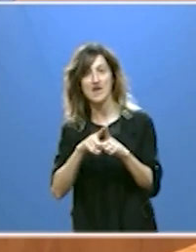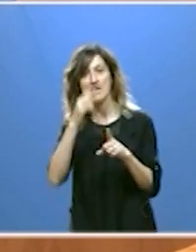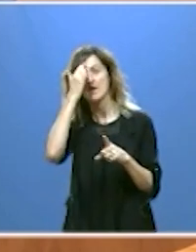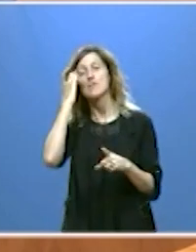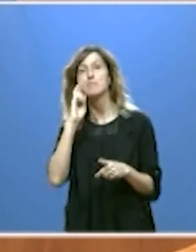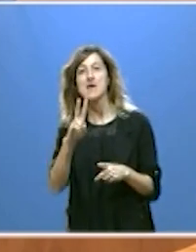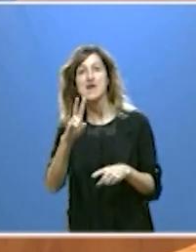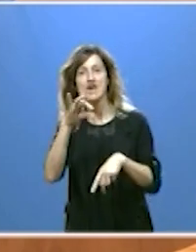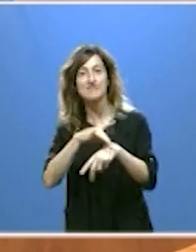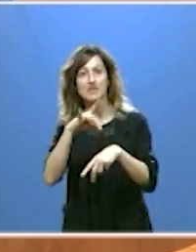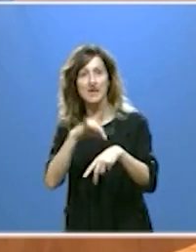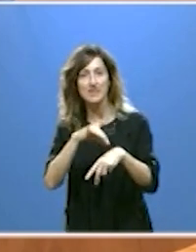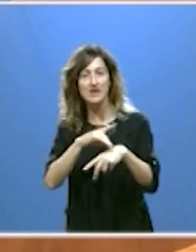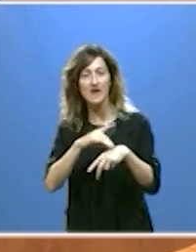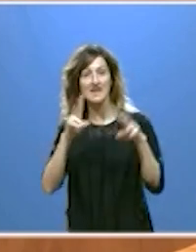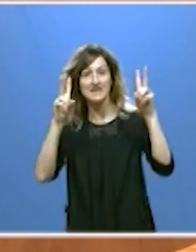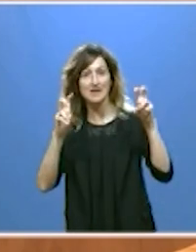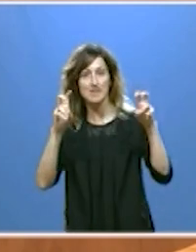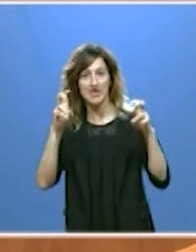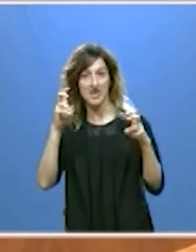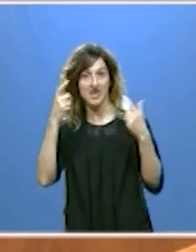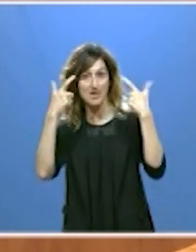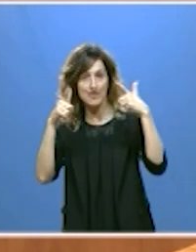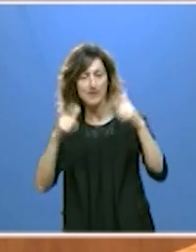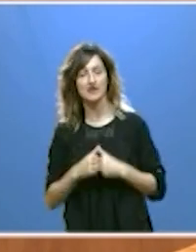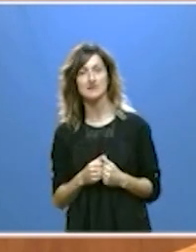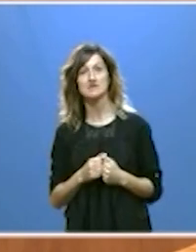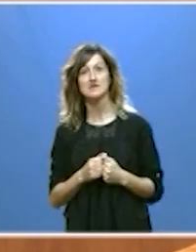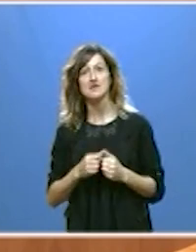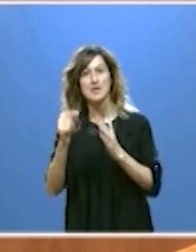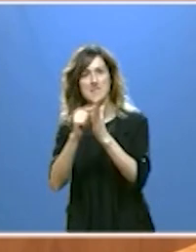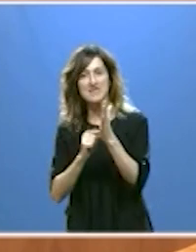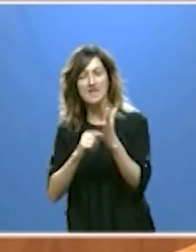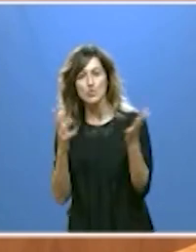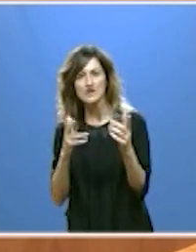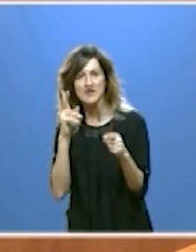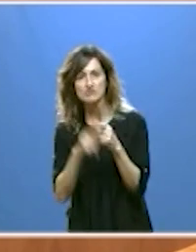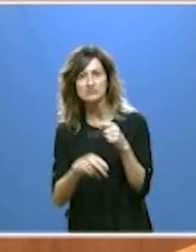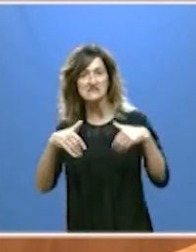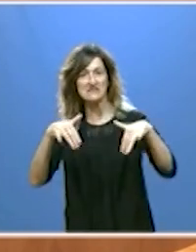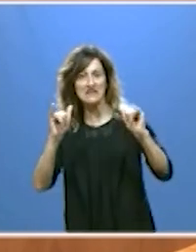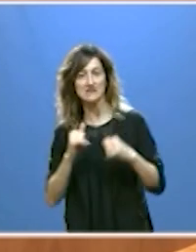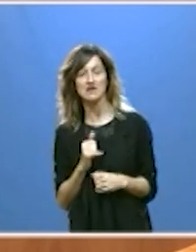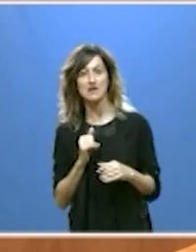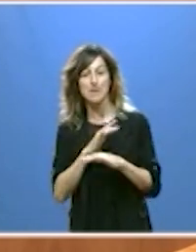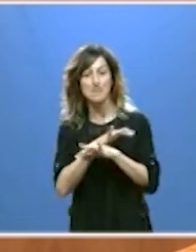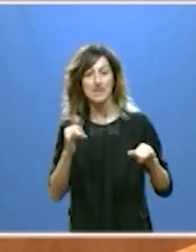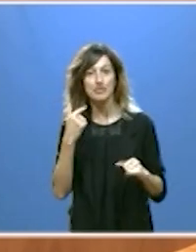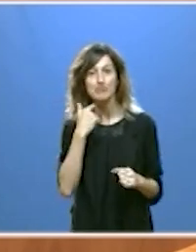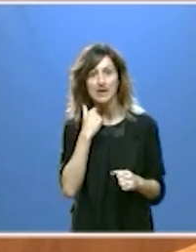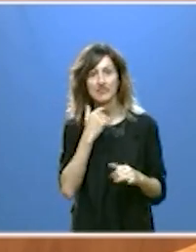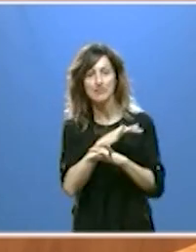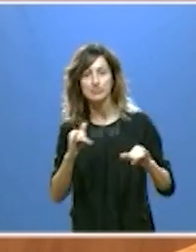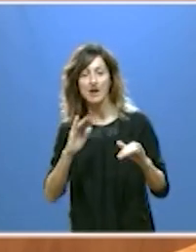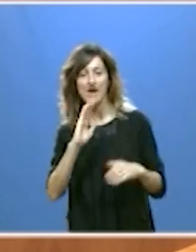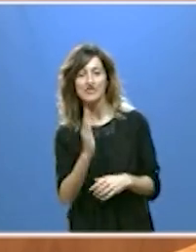enfermedad hemorrágica epizótica. Ni medidas urgentes para eliminarla ni compensación por las pérdidas de